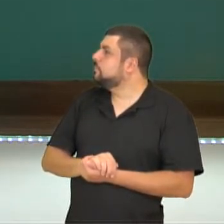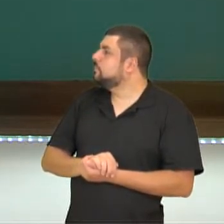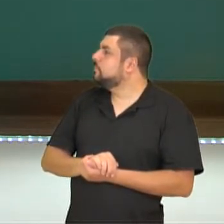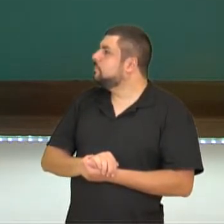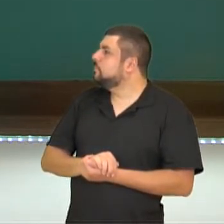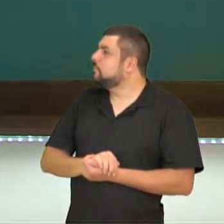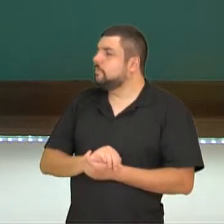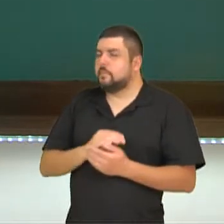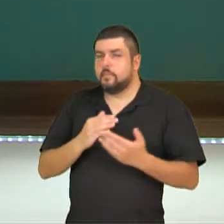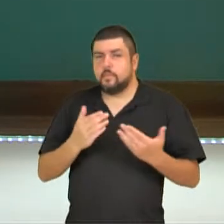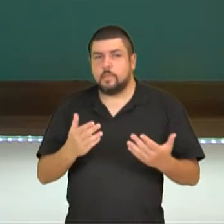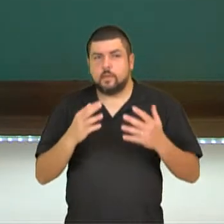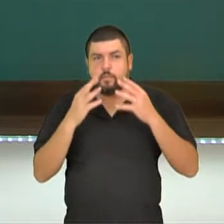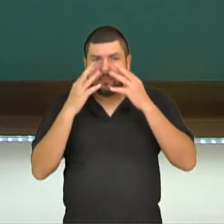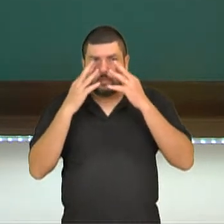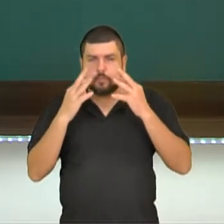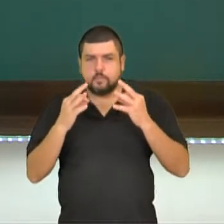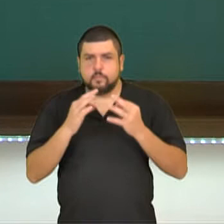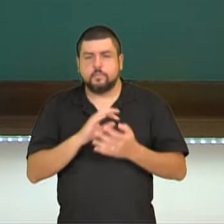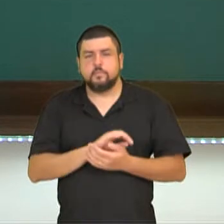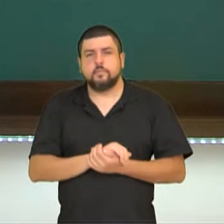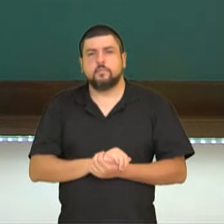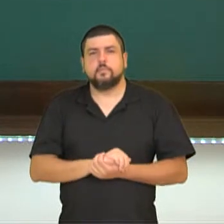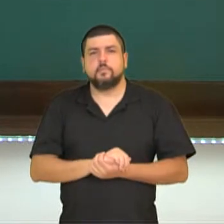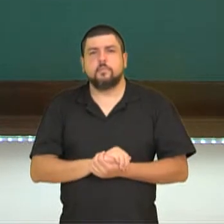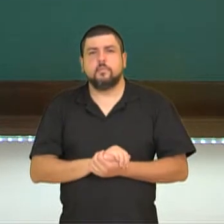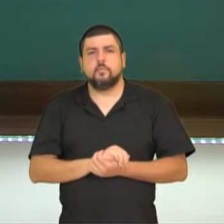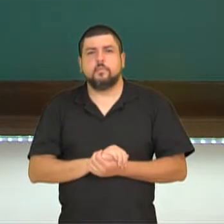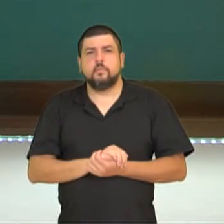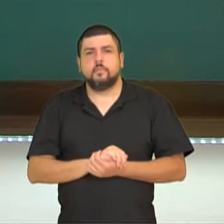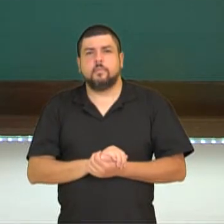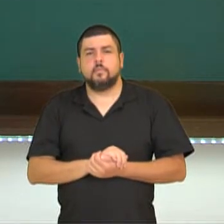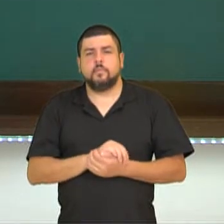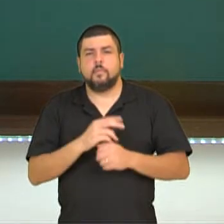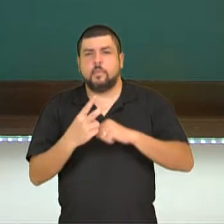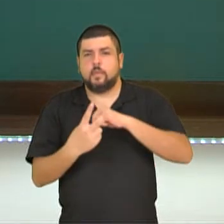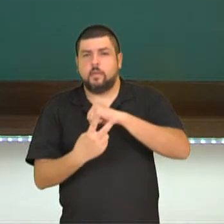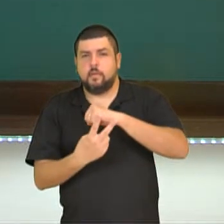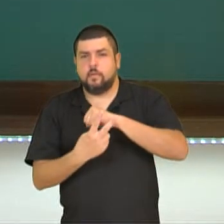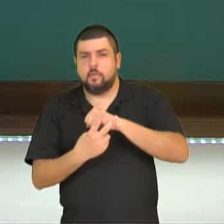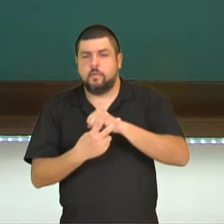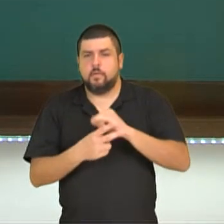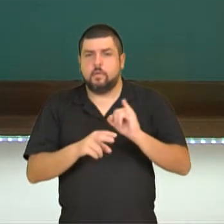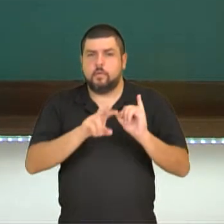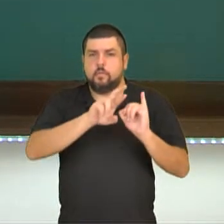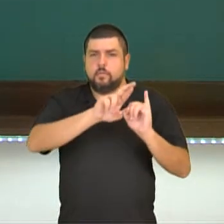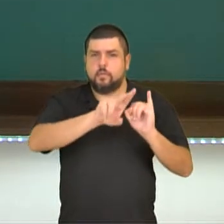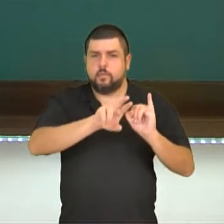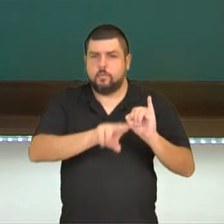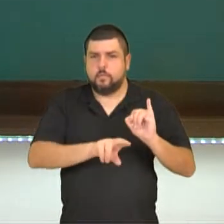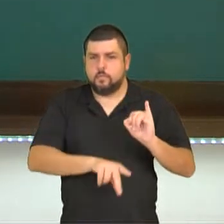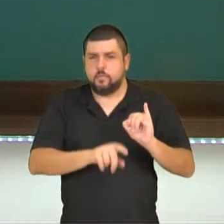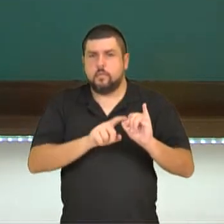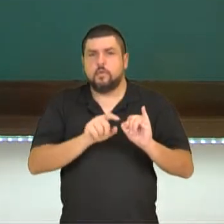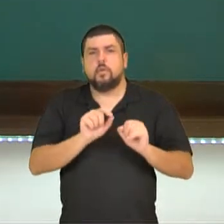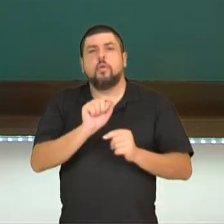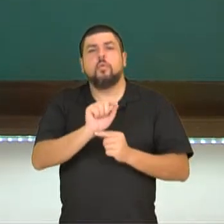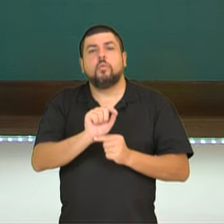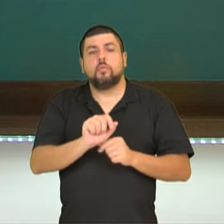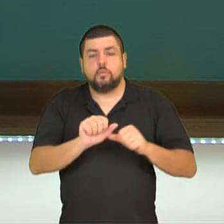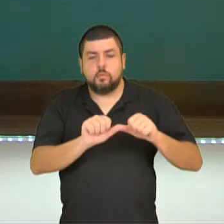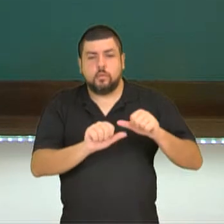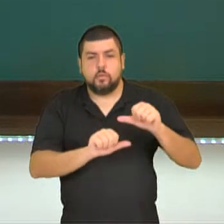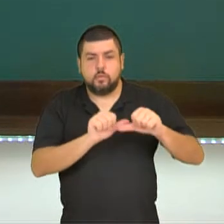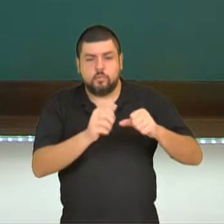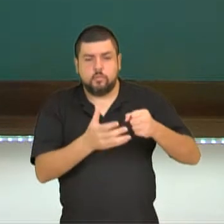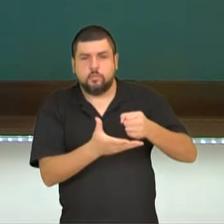prestem bien atención. Los verbos irregulares. Los eles mudan a raíz. Diferente